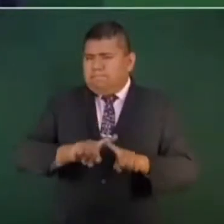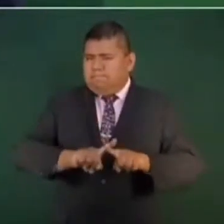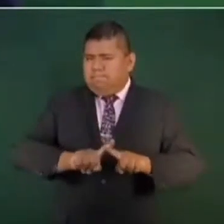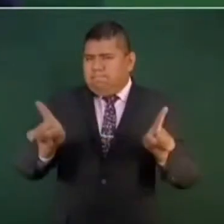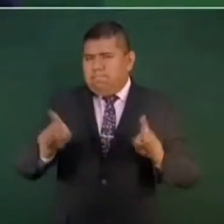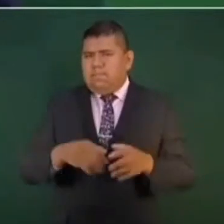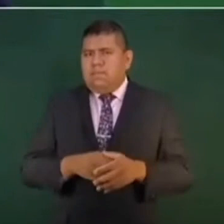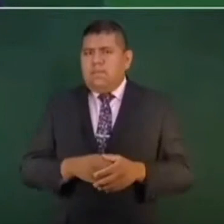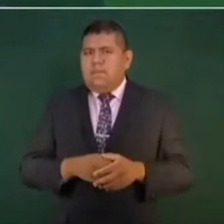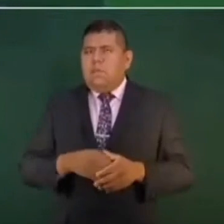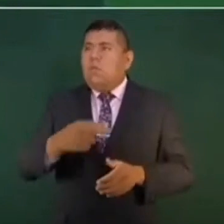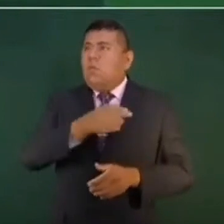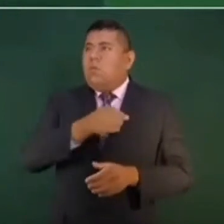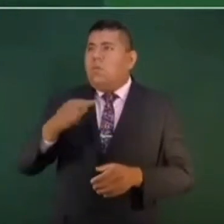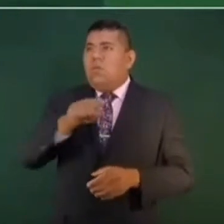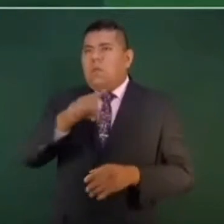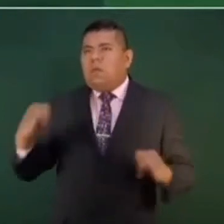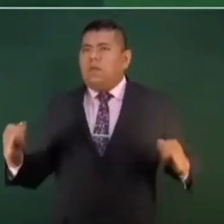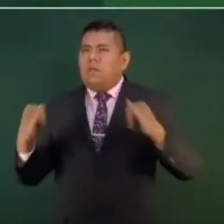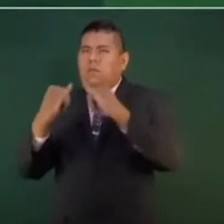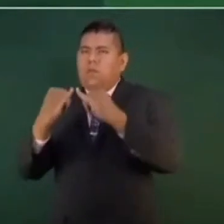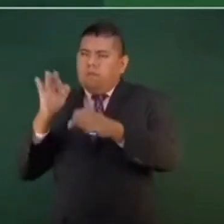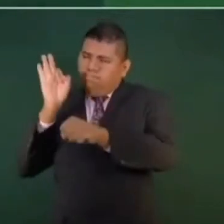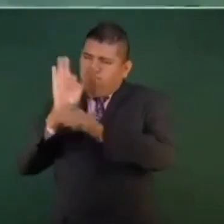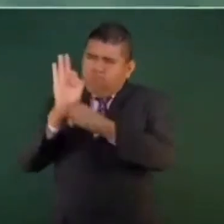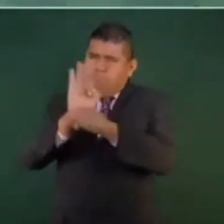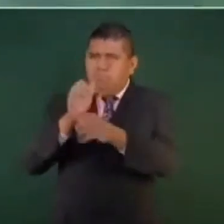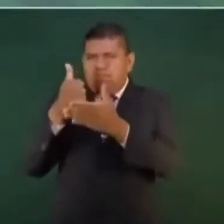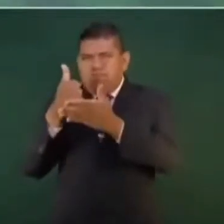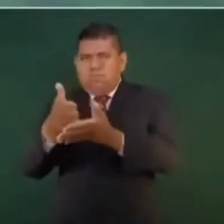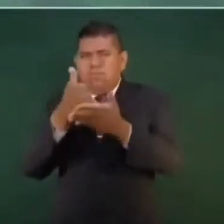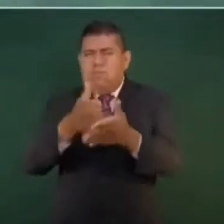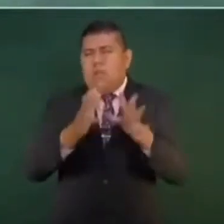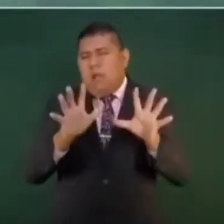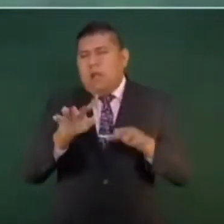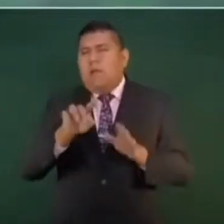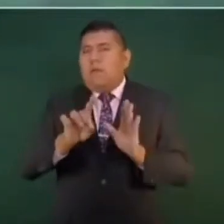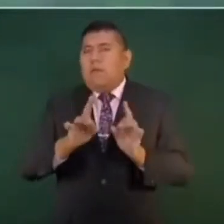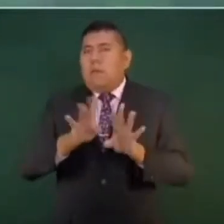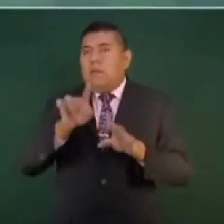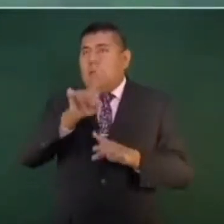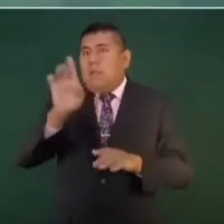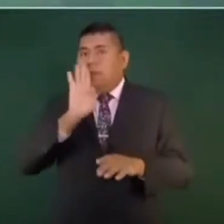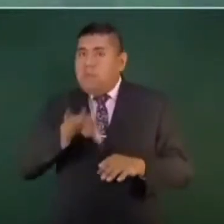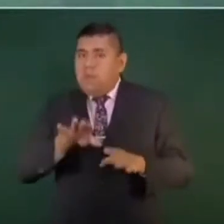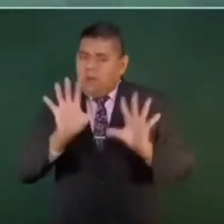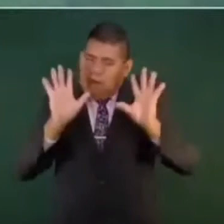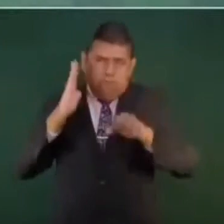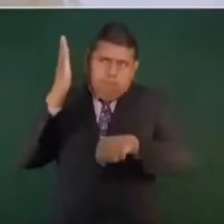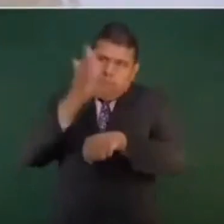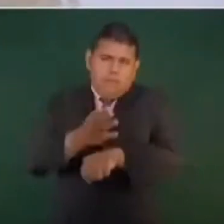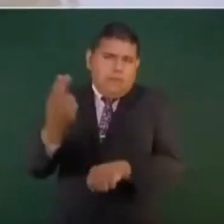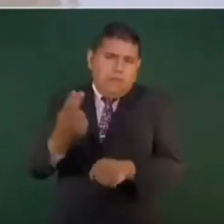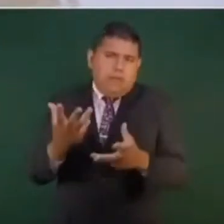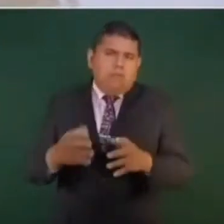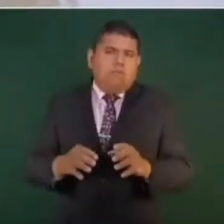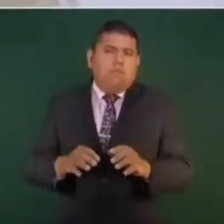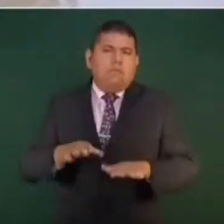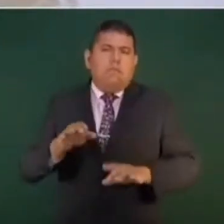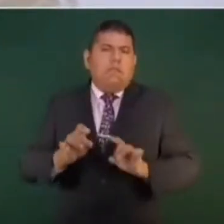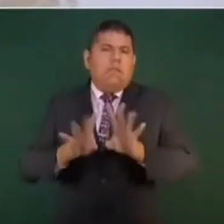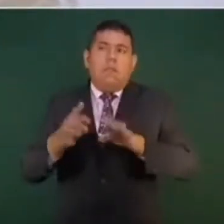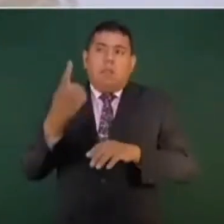no tenemos que defender nuestras instituciones claro esto no significa impunidad si un miembro de una institución